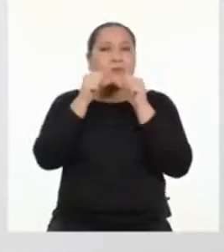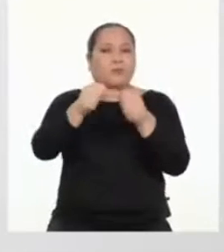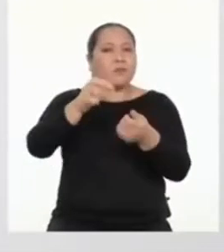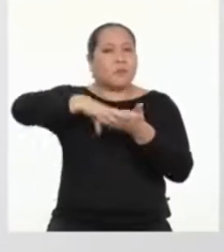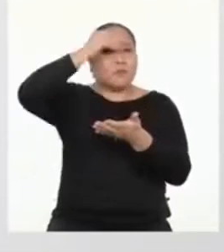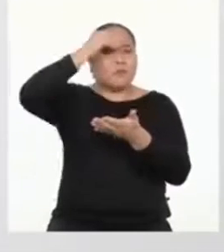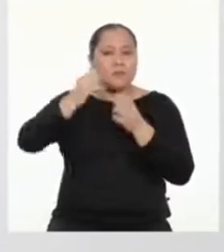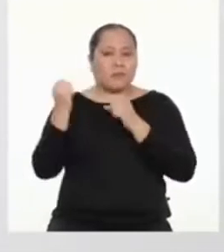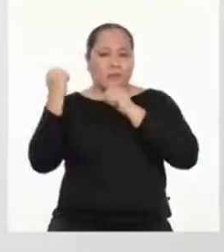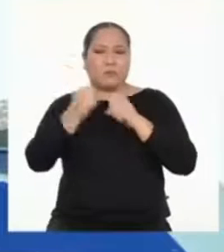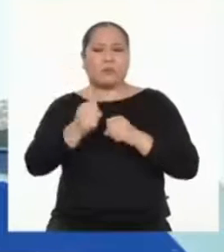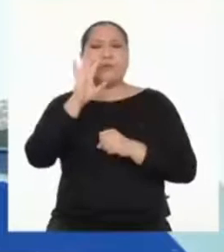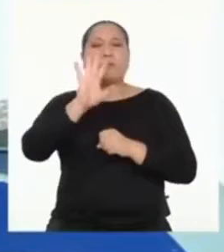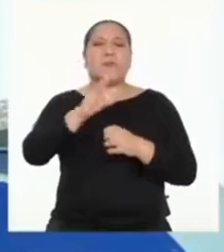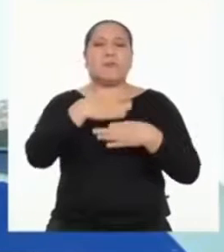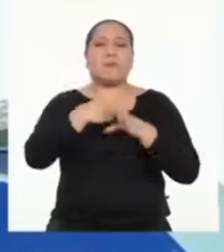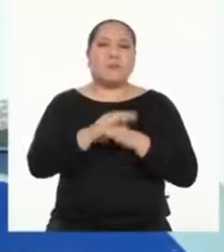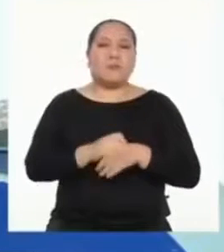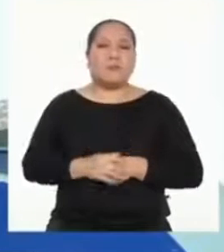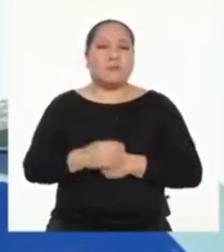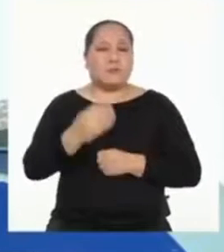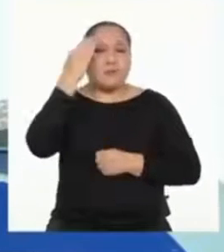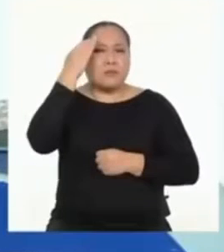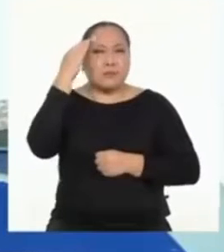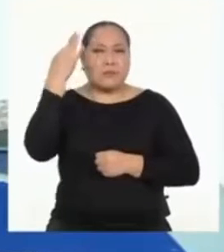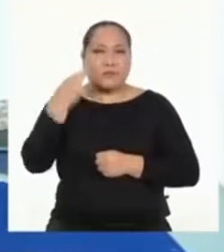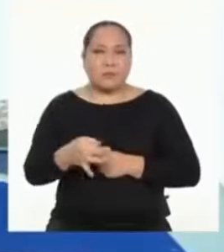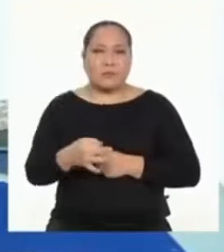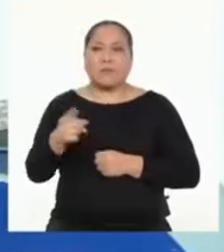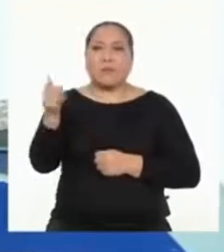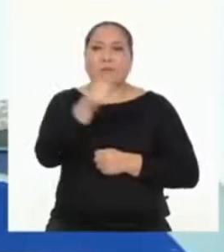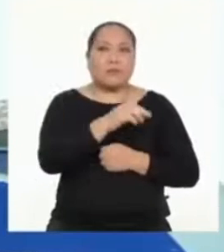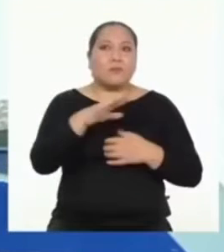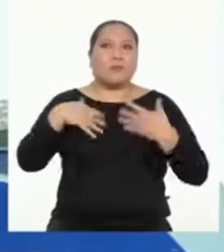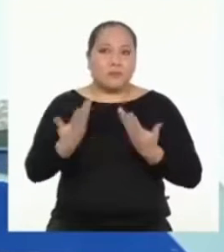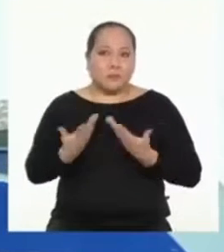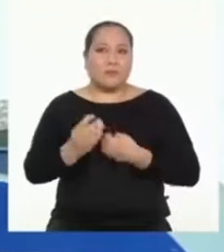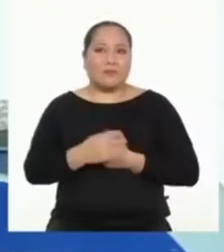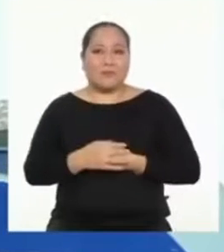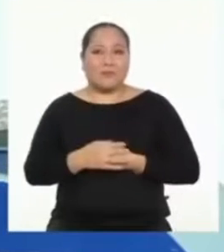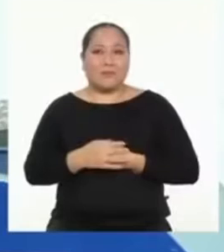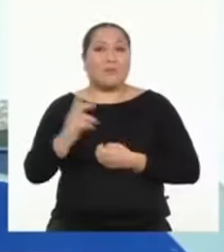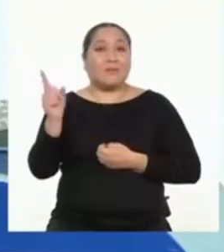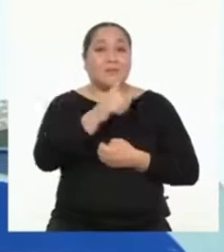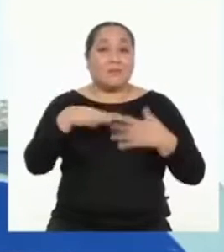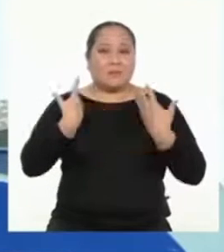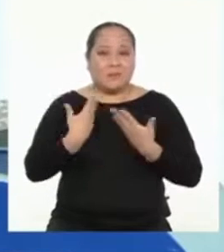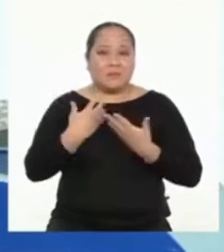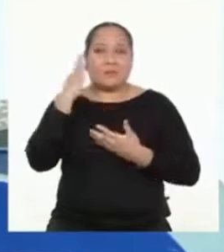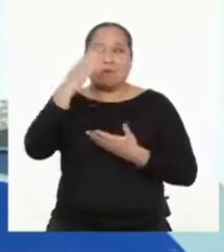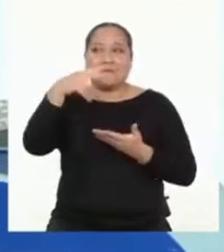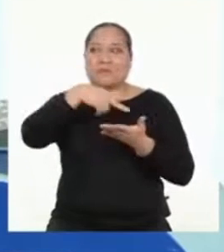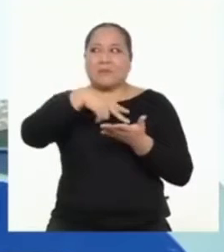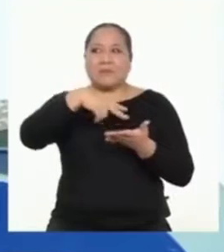y potenciar todo su talento. Estoy segurísima de que abunda entre ustedes. Entre ustedes están futuros